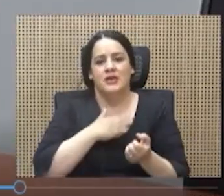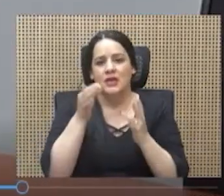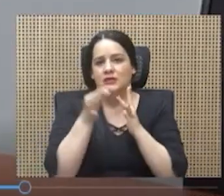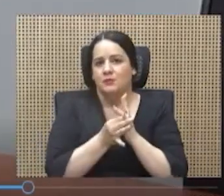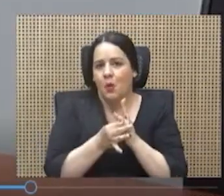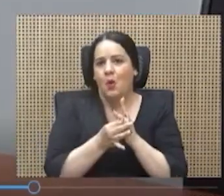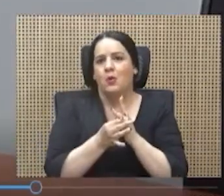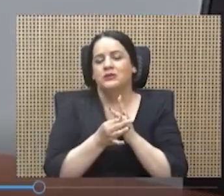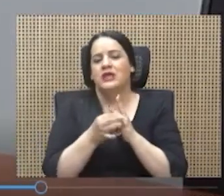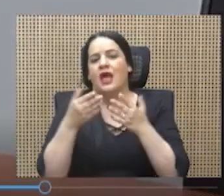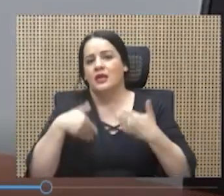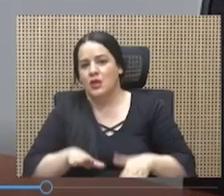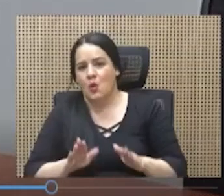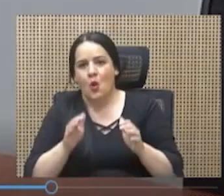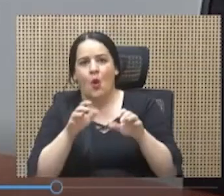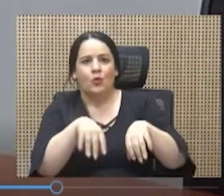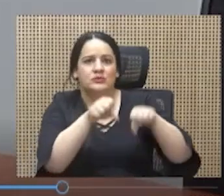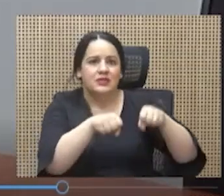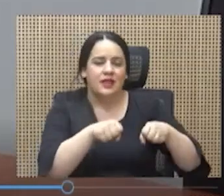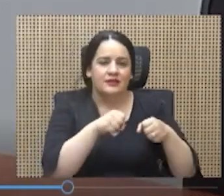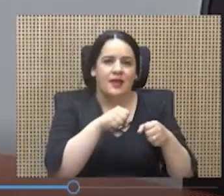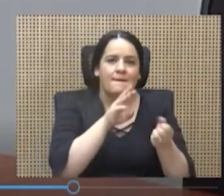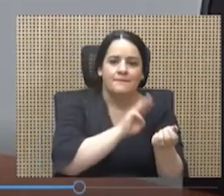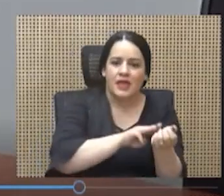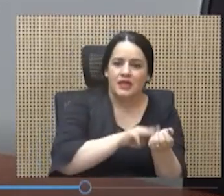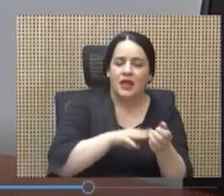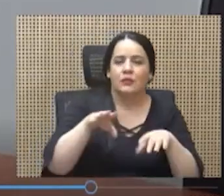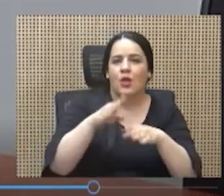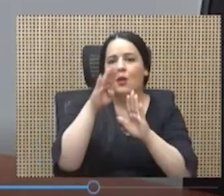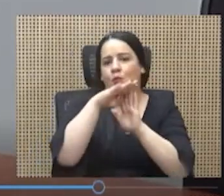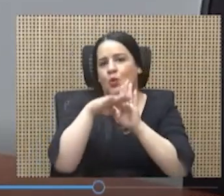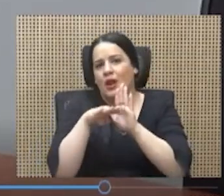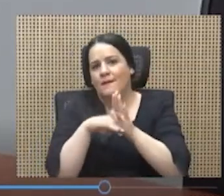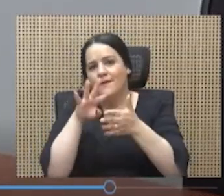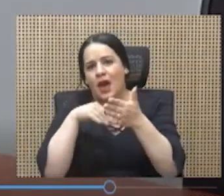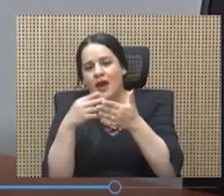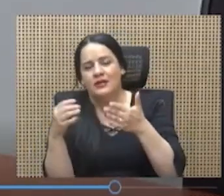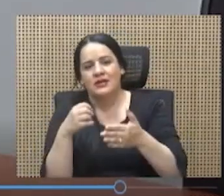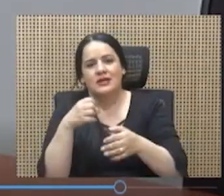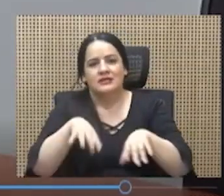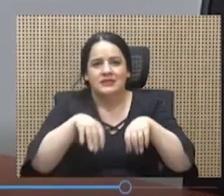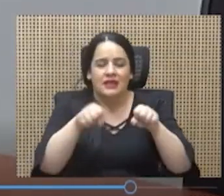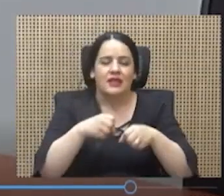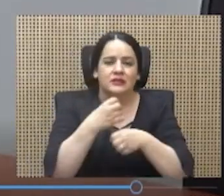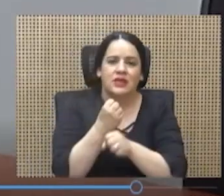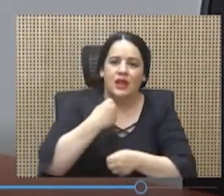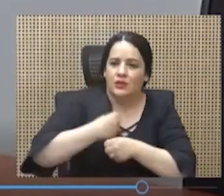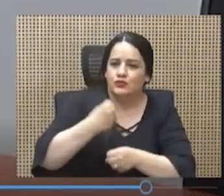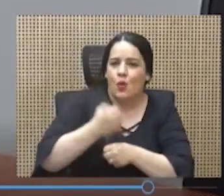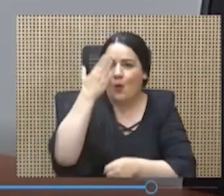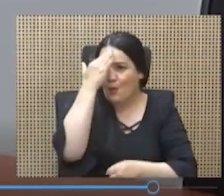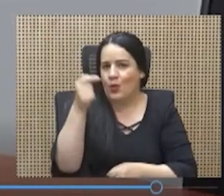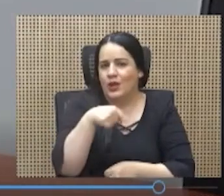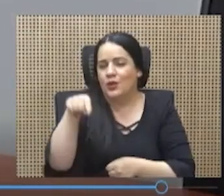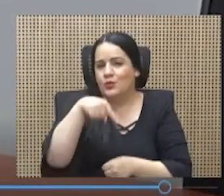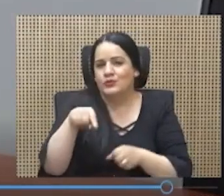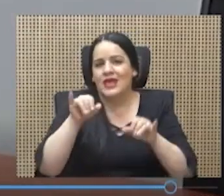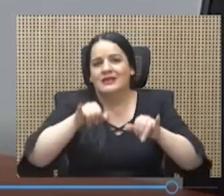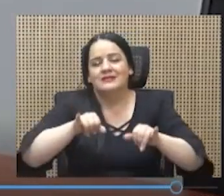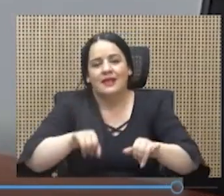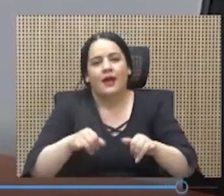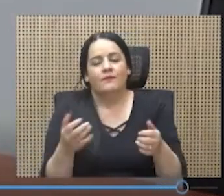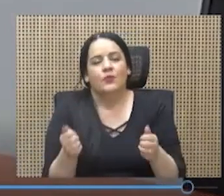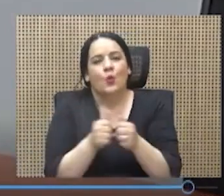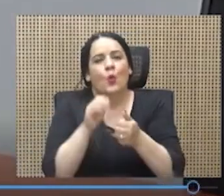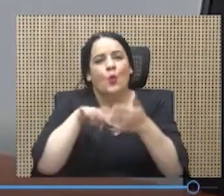citas médicas, con programar citas, hacer un tipo de gestión porque ellos están con horarios de